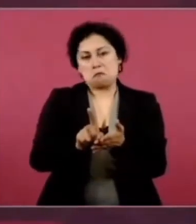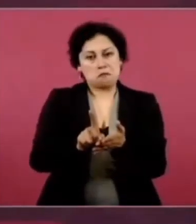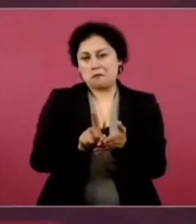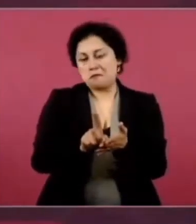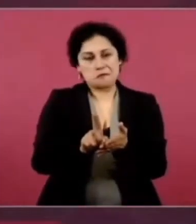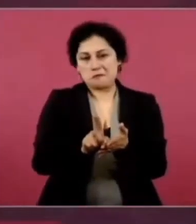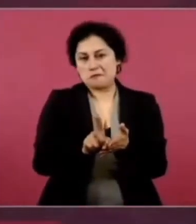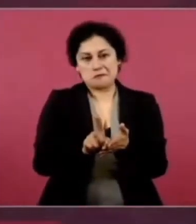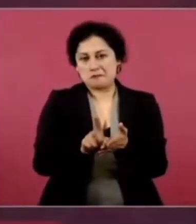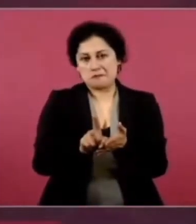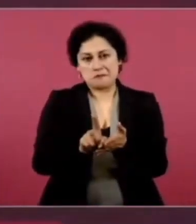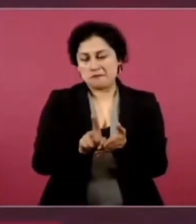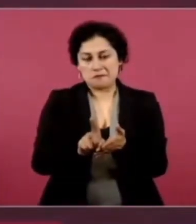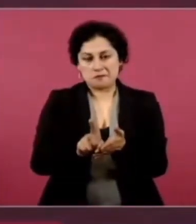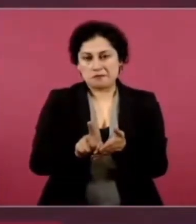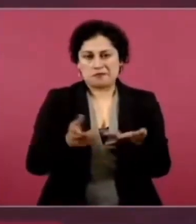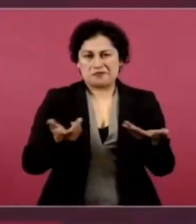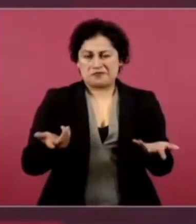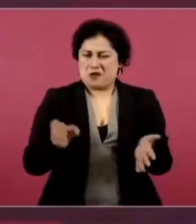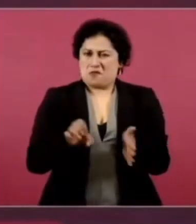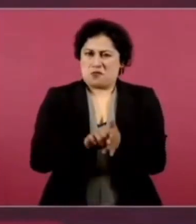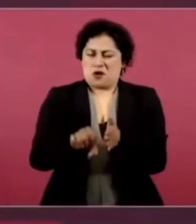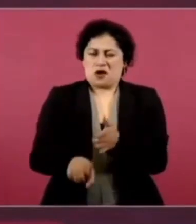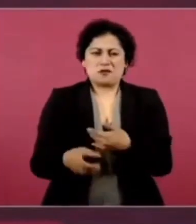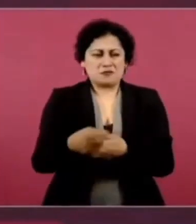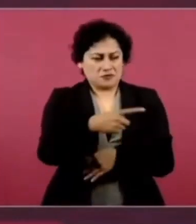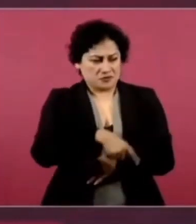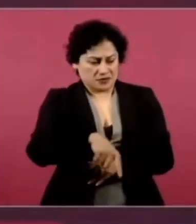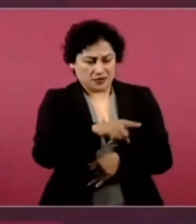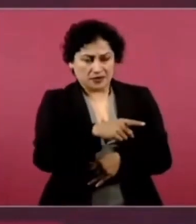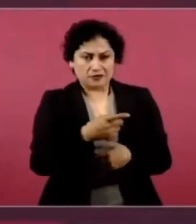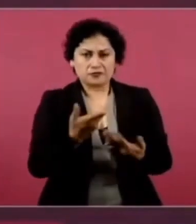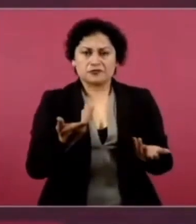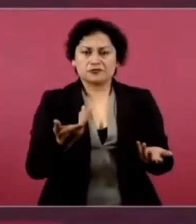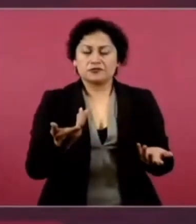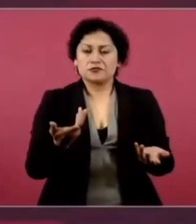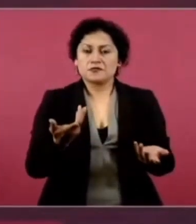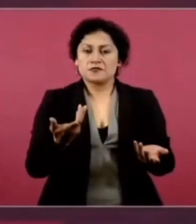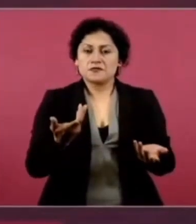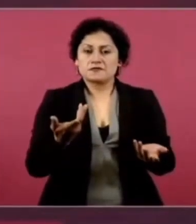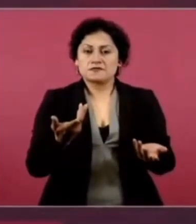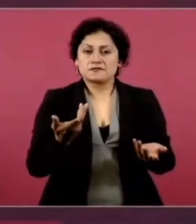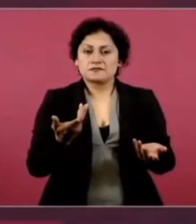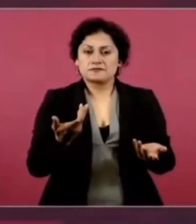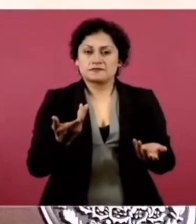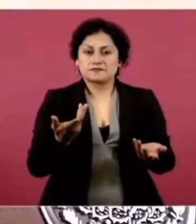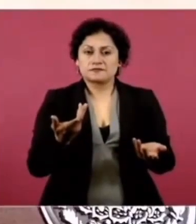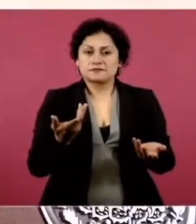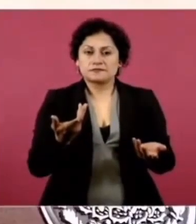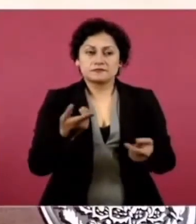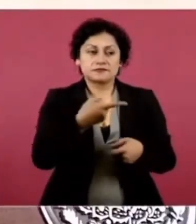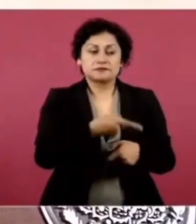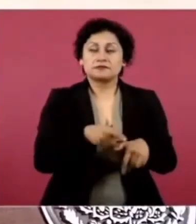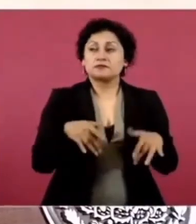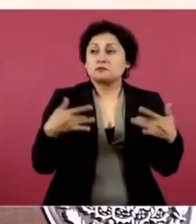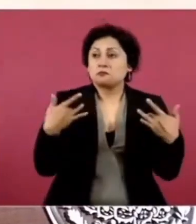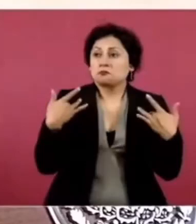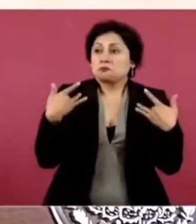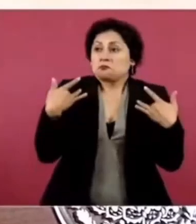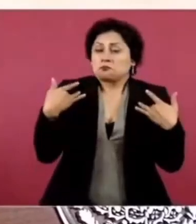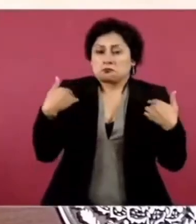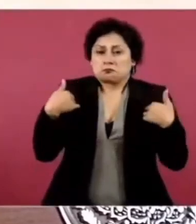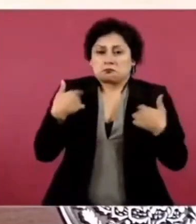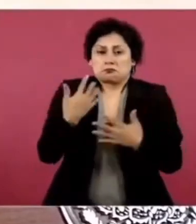No pueden decir que no tienen ellos la obligación de informar. ¿Cómo no?